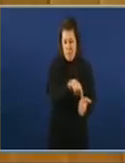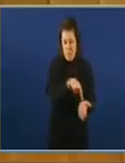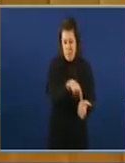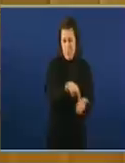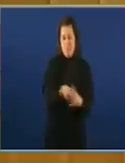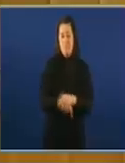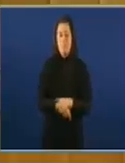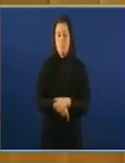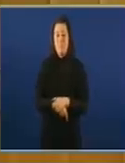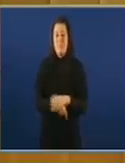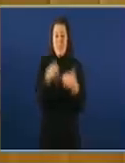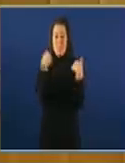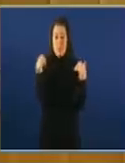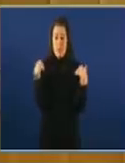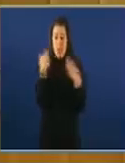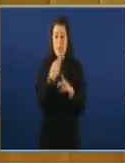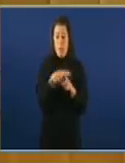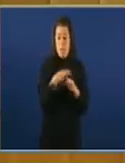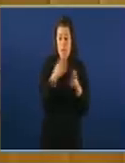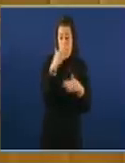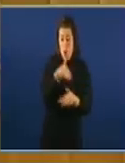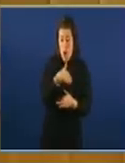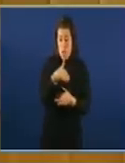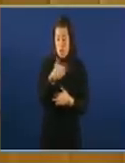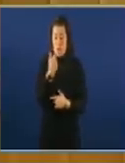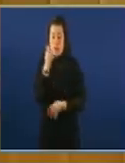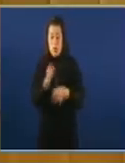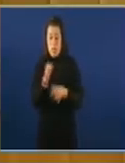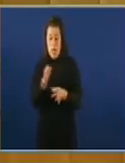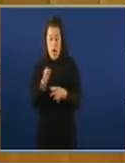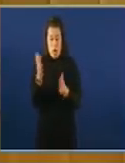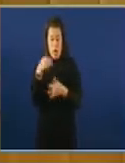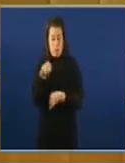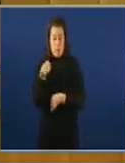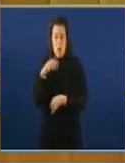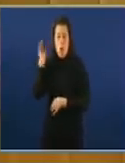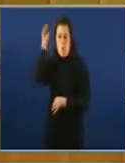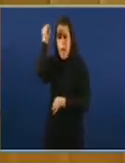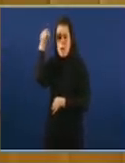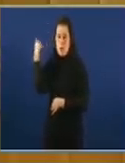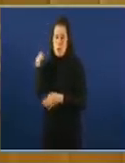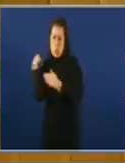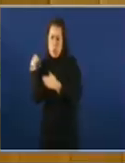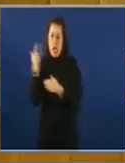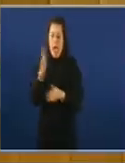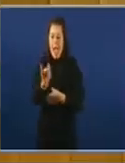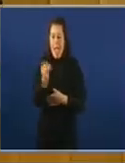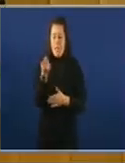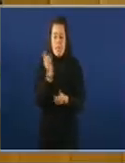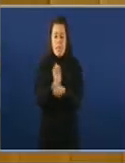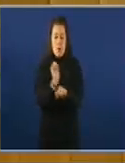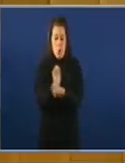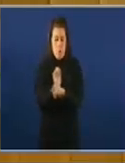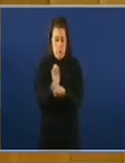Non hai responsabilidade política non hai responsabilidade xurídica Os romanos tiñan un delito que se castigaba co delito